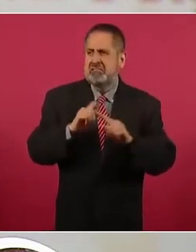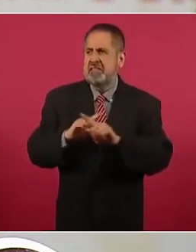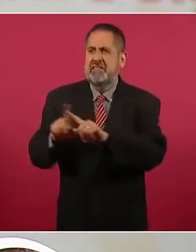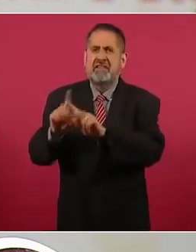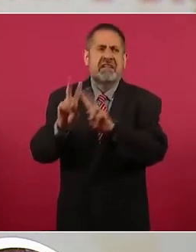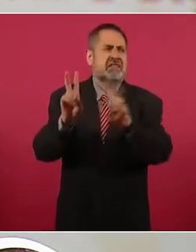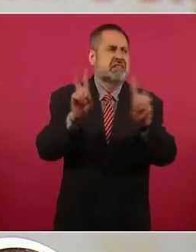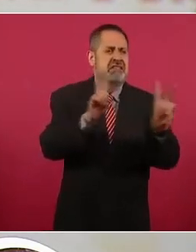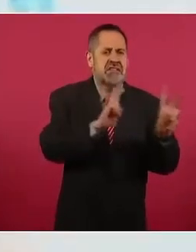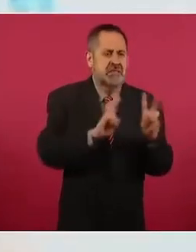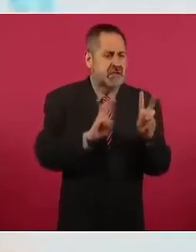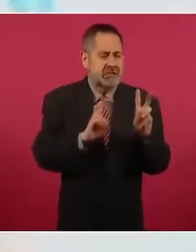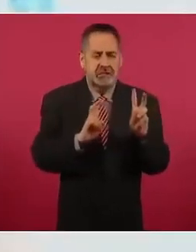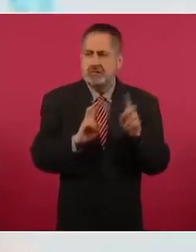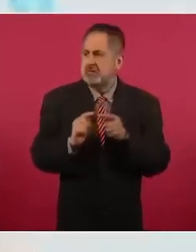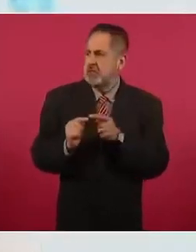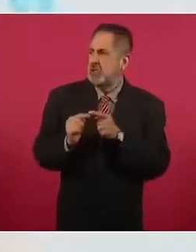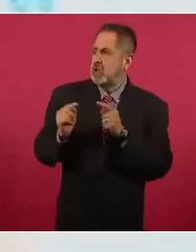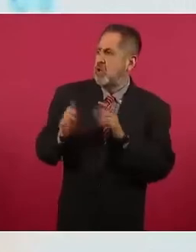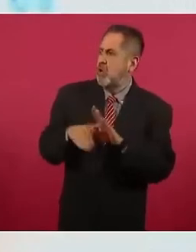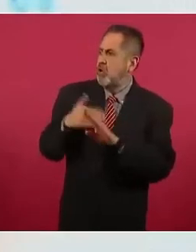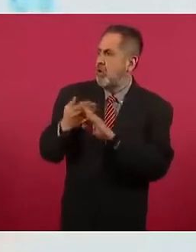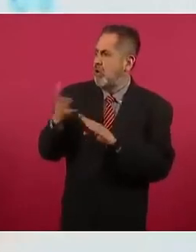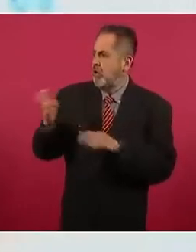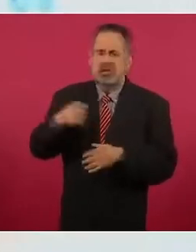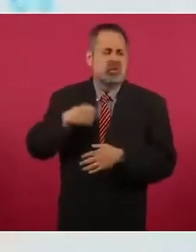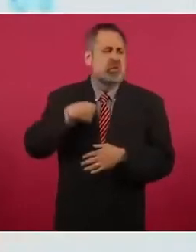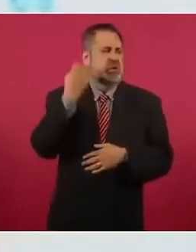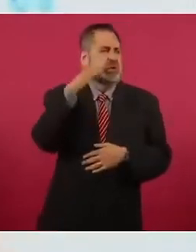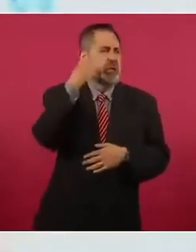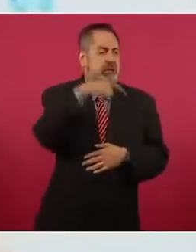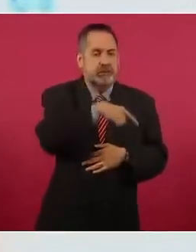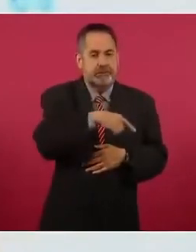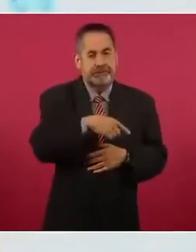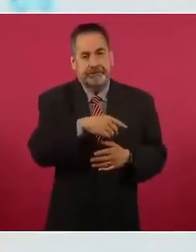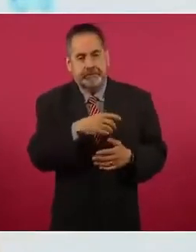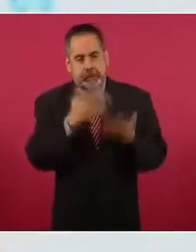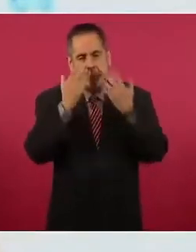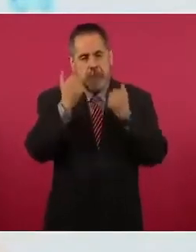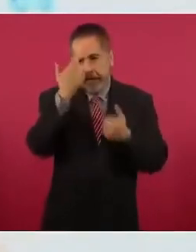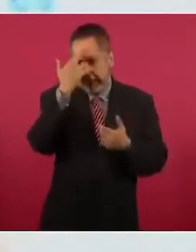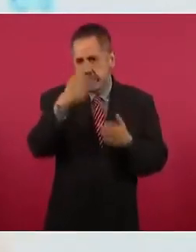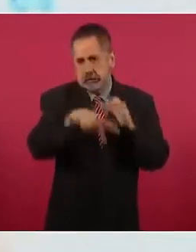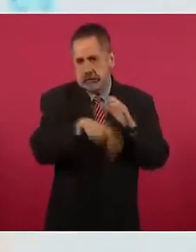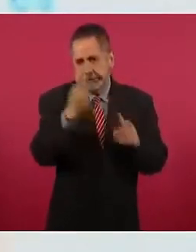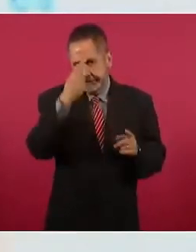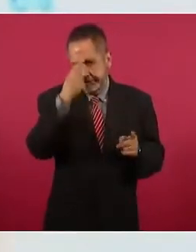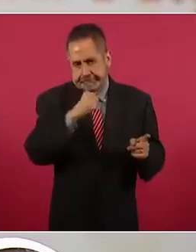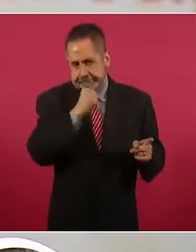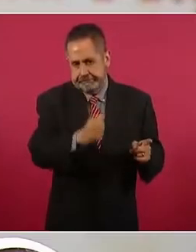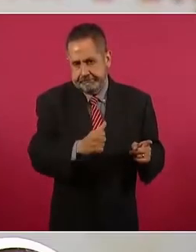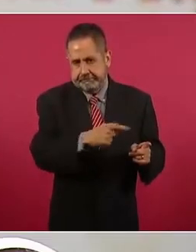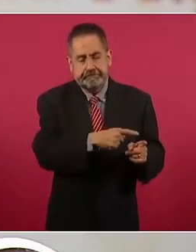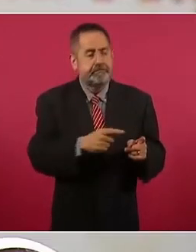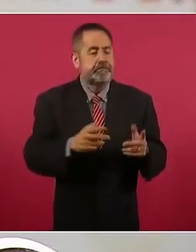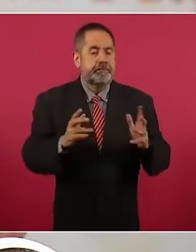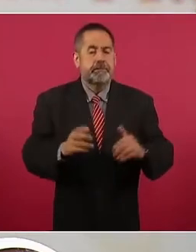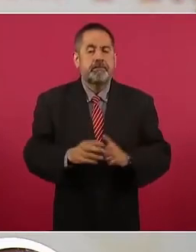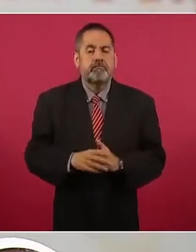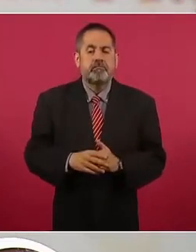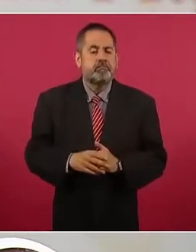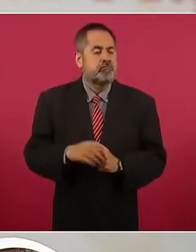que le lleve la contraria a la cuarta transformación, sin argumentos, claro, que se puedan sostener durante el tiempo.